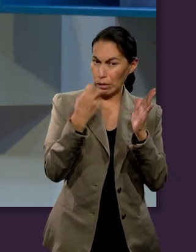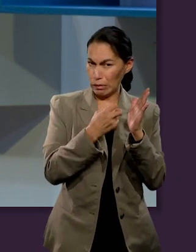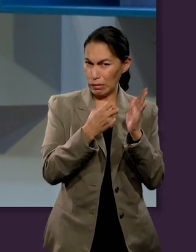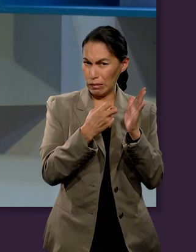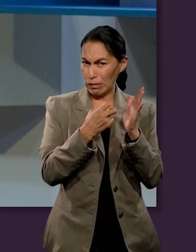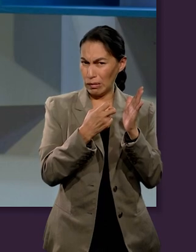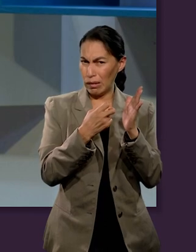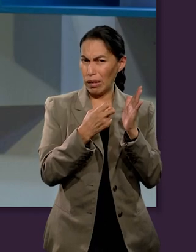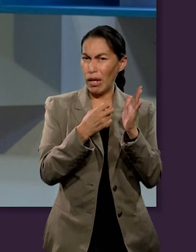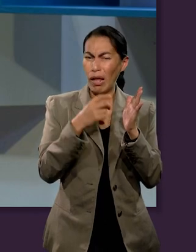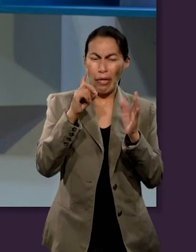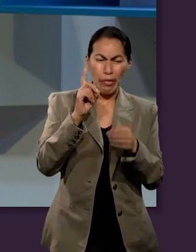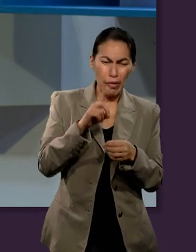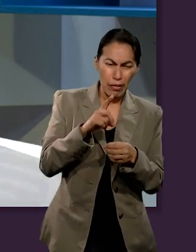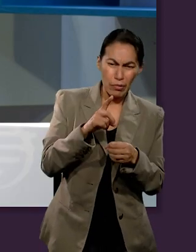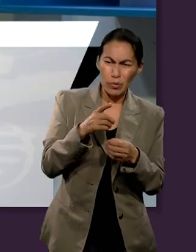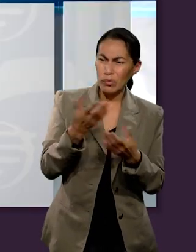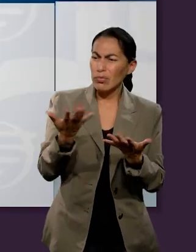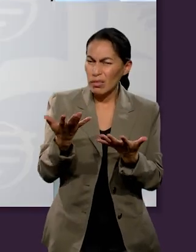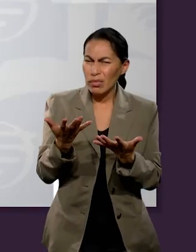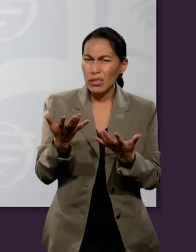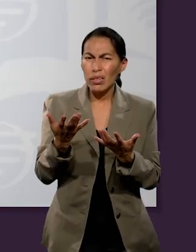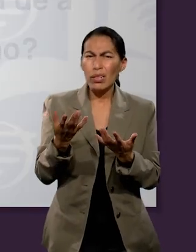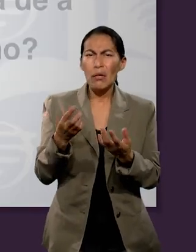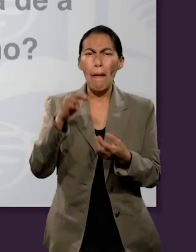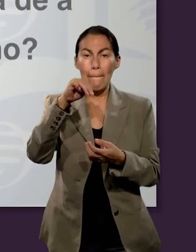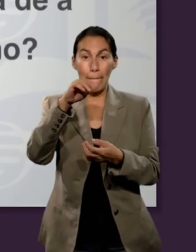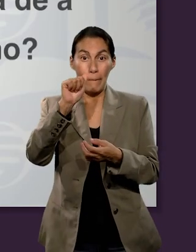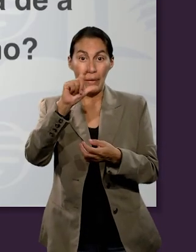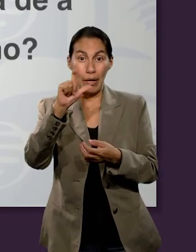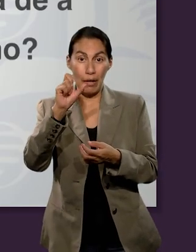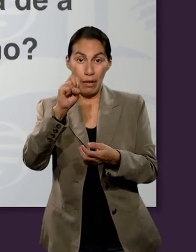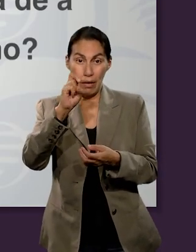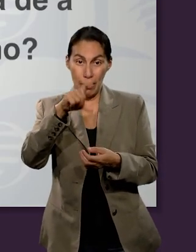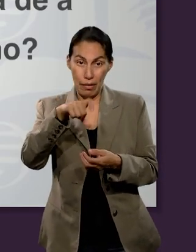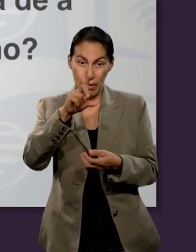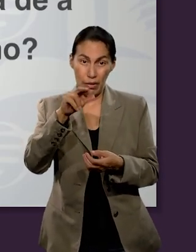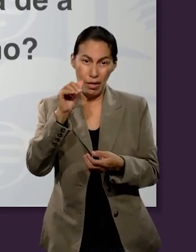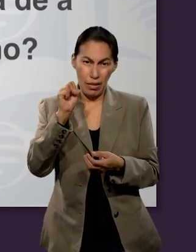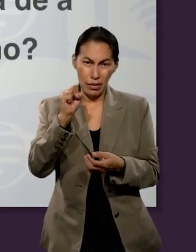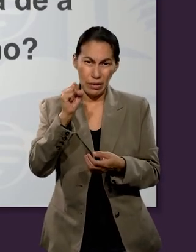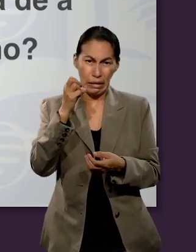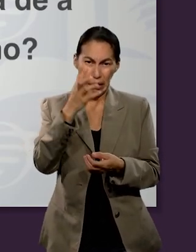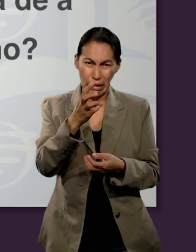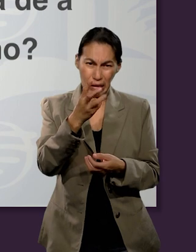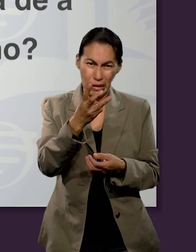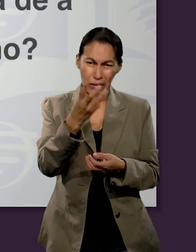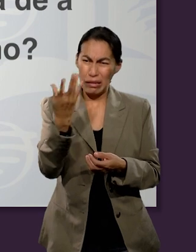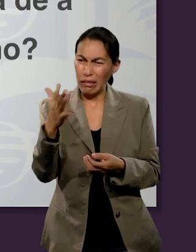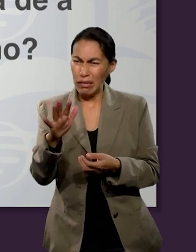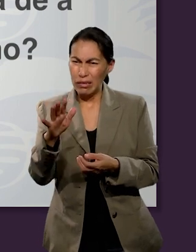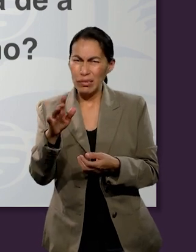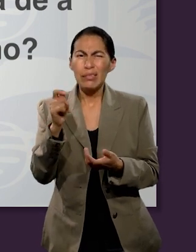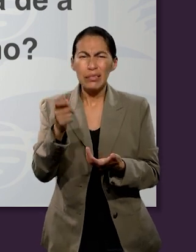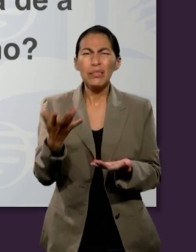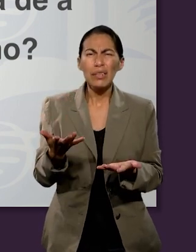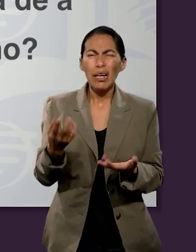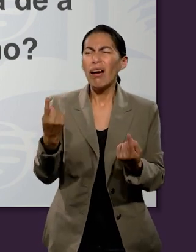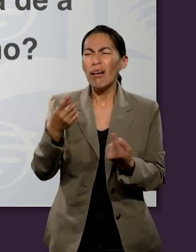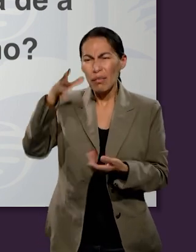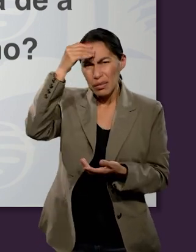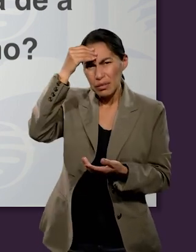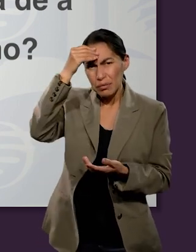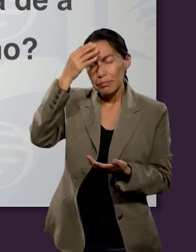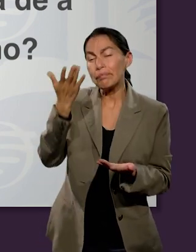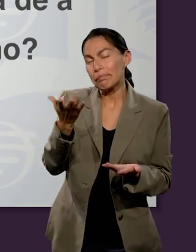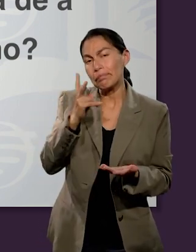esta hora, que nos pueda hablar un poquito acerca de este asunto. ¿Qué podemos aprender de este versículo acerca de a dónde debería